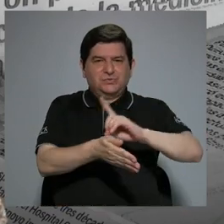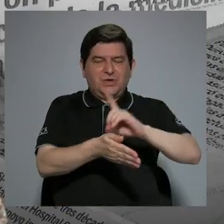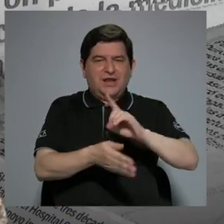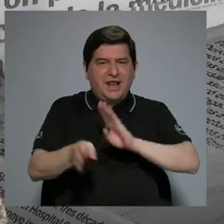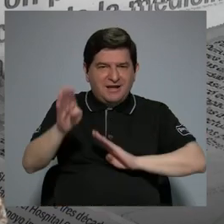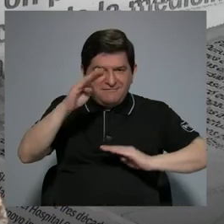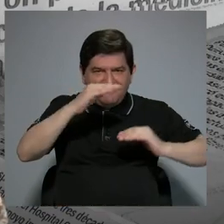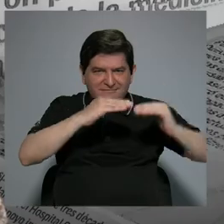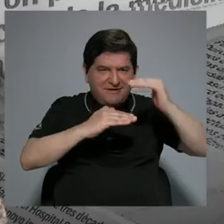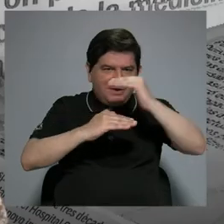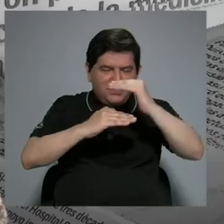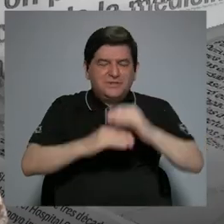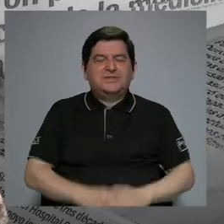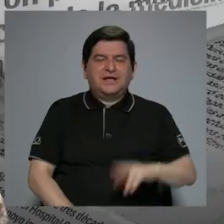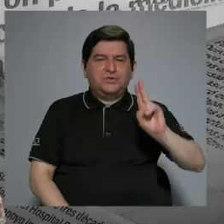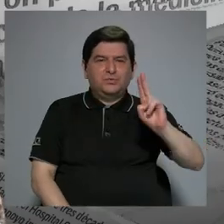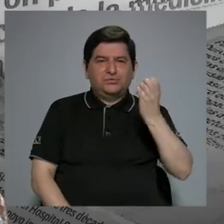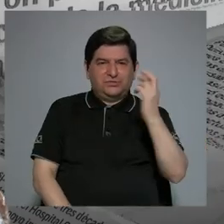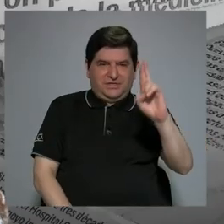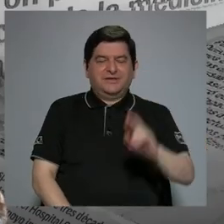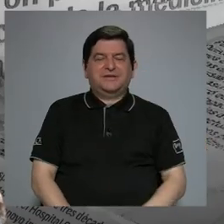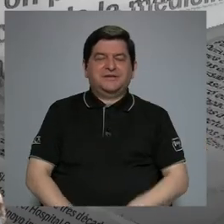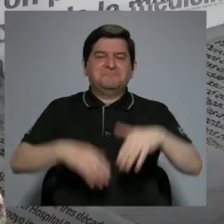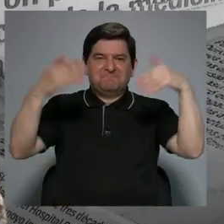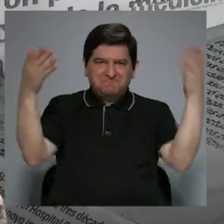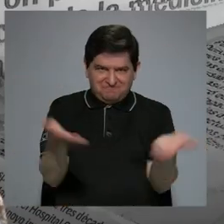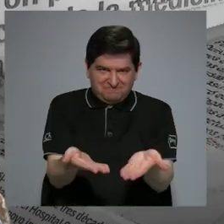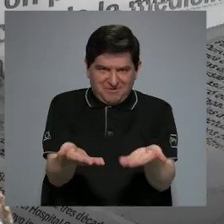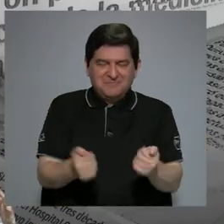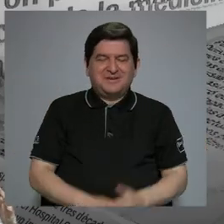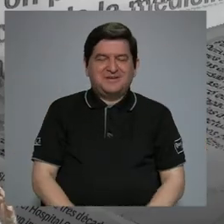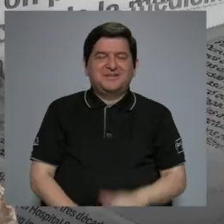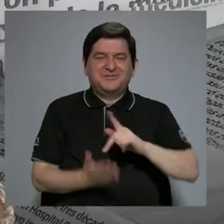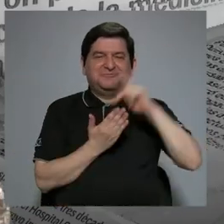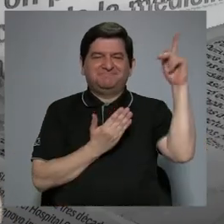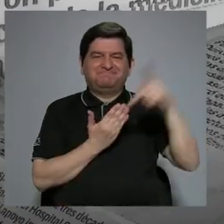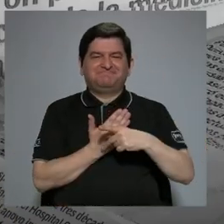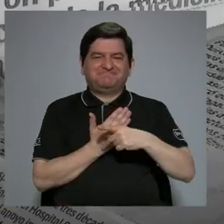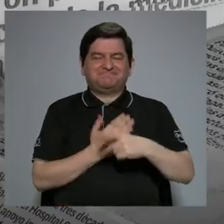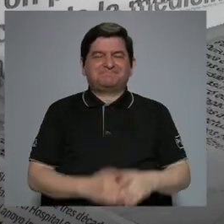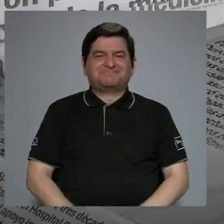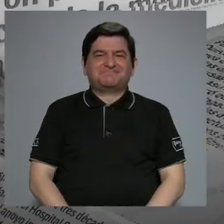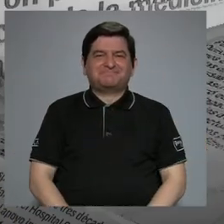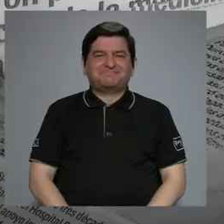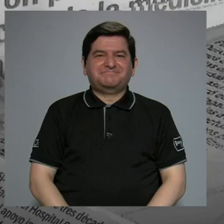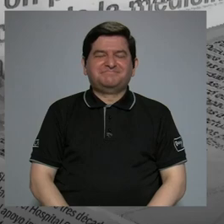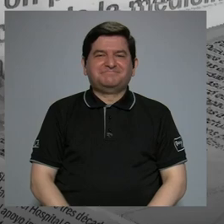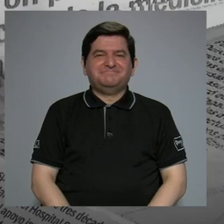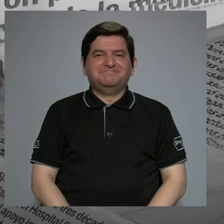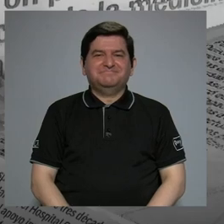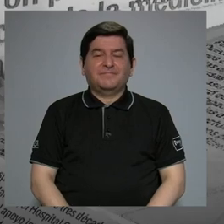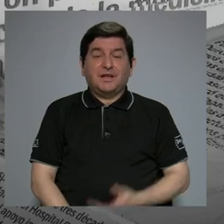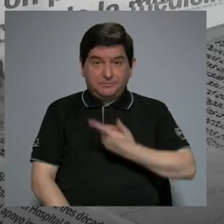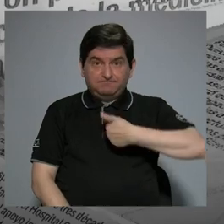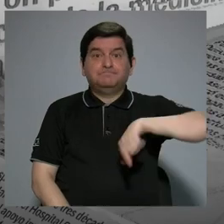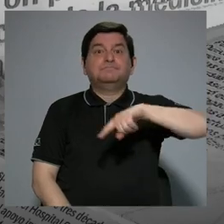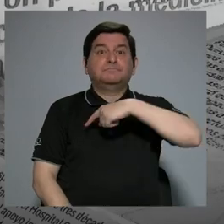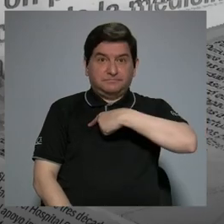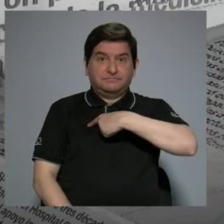Facultad de la Universidad de Costa Rica. Bienvenido a este programa y efectivamente nosotros